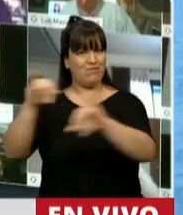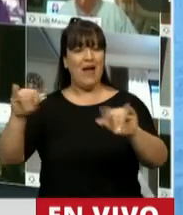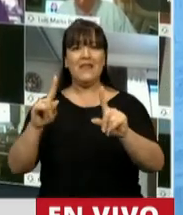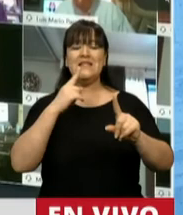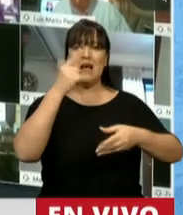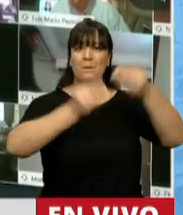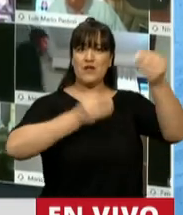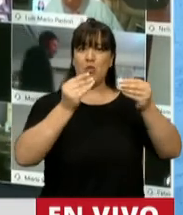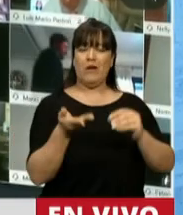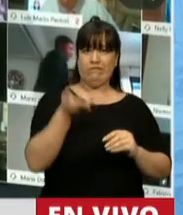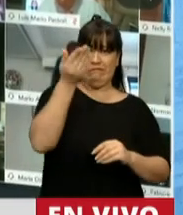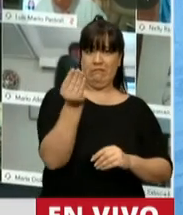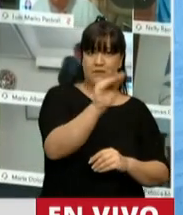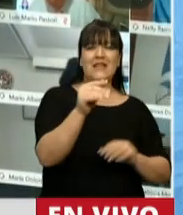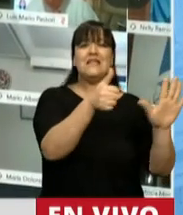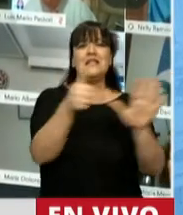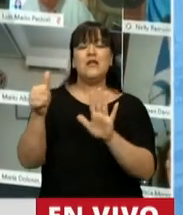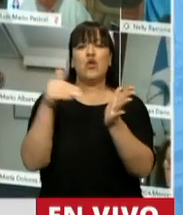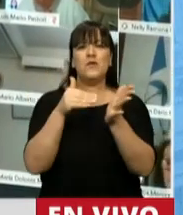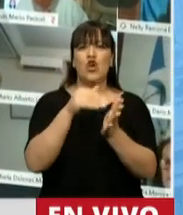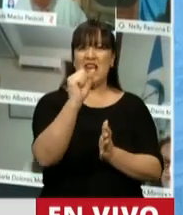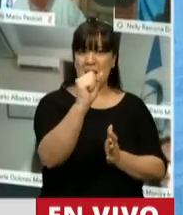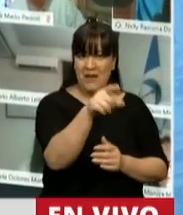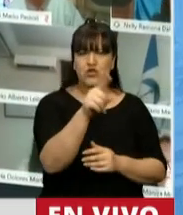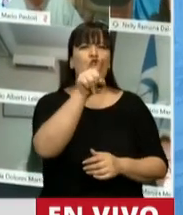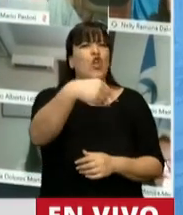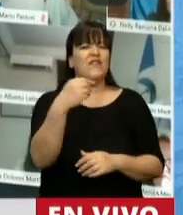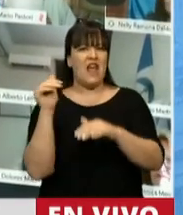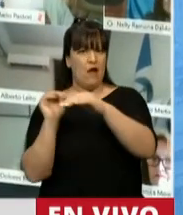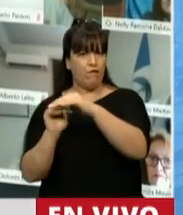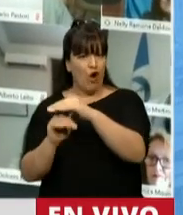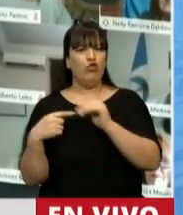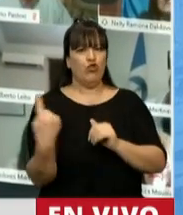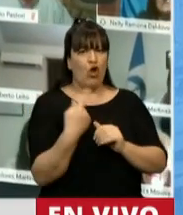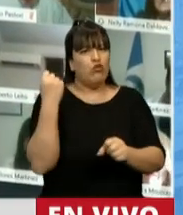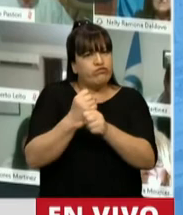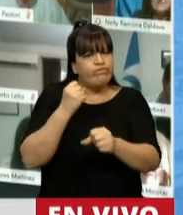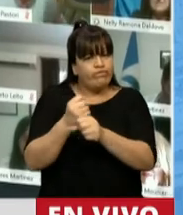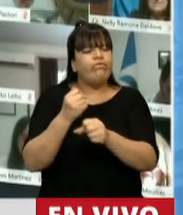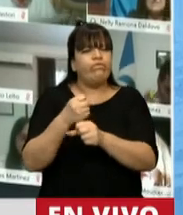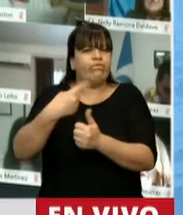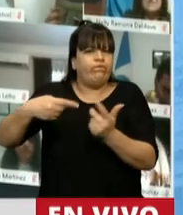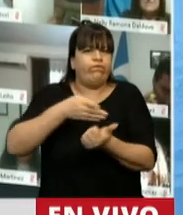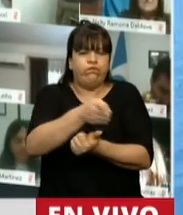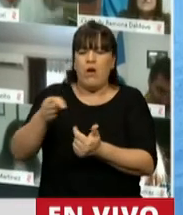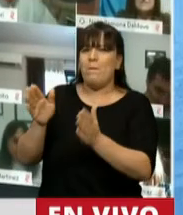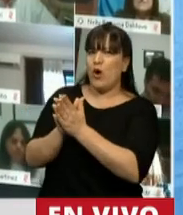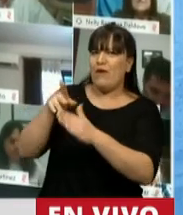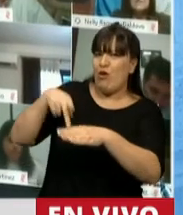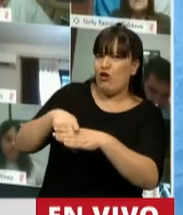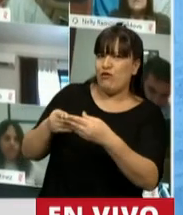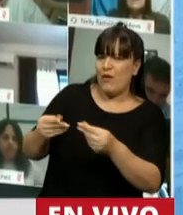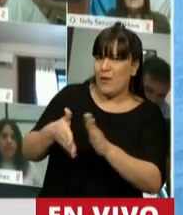presupuestaria hay 600 millones de pesos de un fondo que lo venimos trabajando transversalmente con diputados del Frente de Todos,